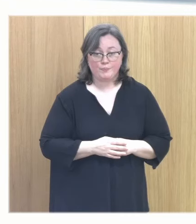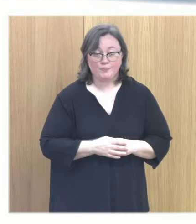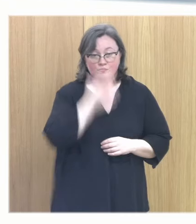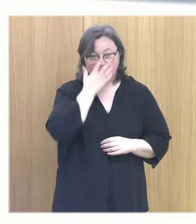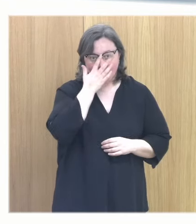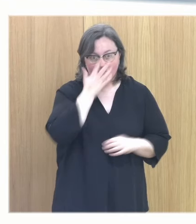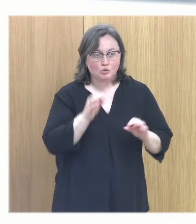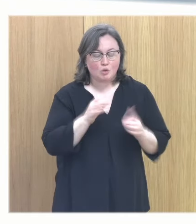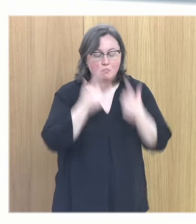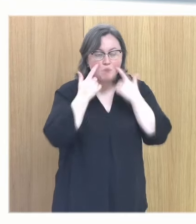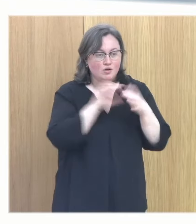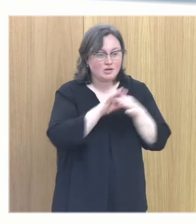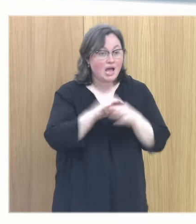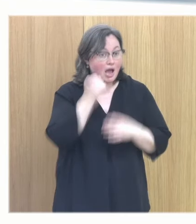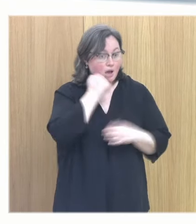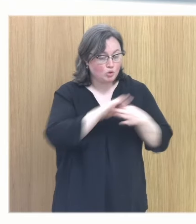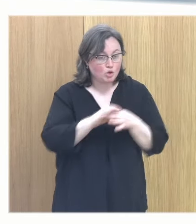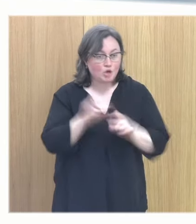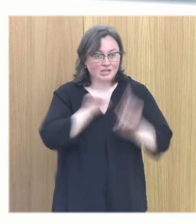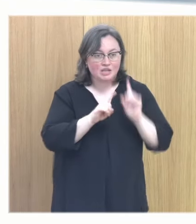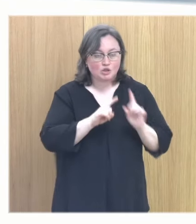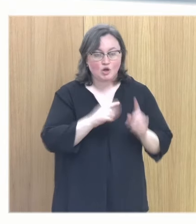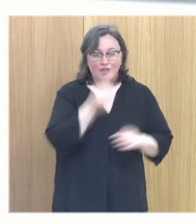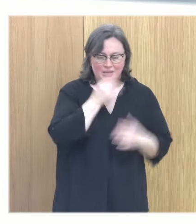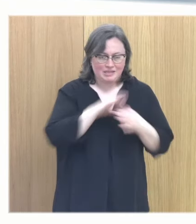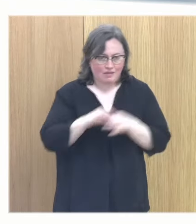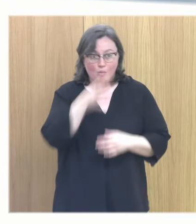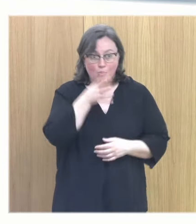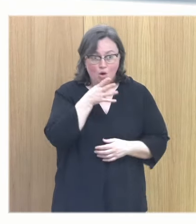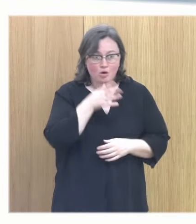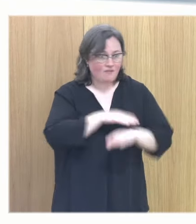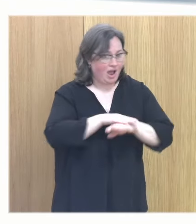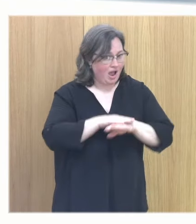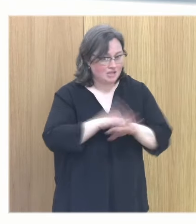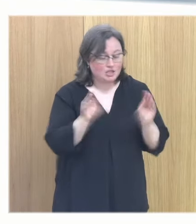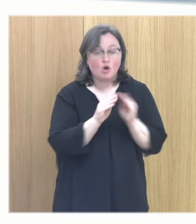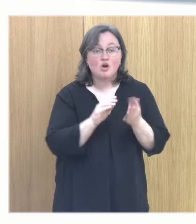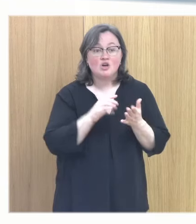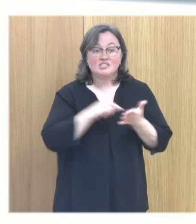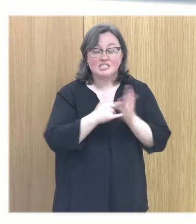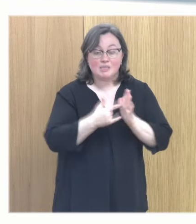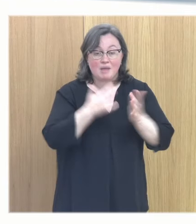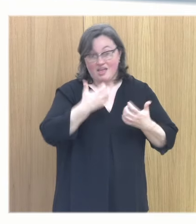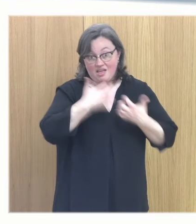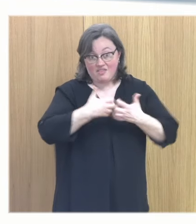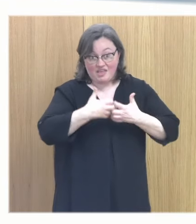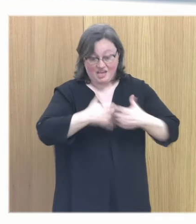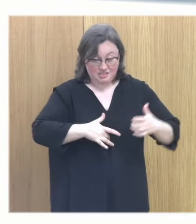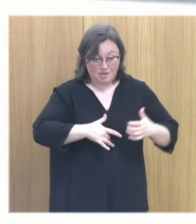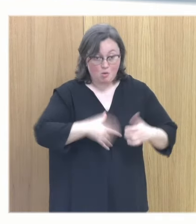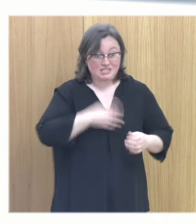hay una relación muy interesante en el abuso con los trastornos de alimentación ¿por qué? por una cuestión muy básica y es que el sistema digestivo y el reproductor están juntos